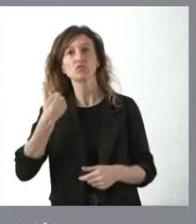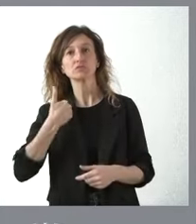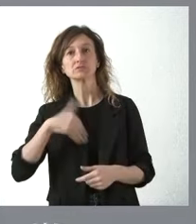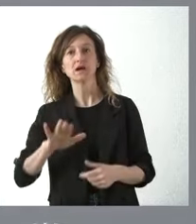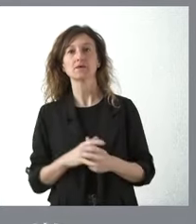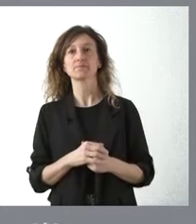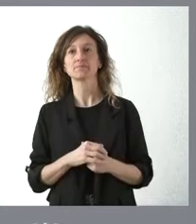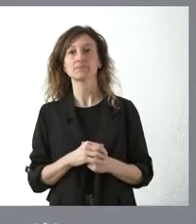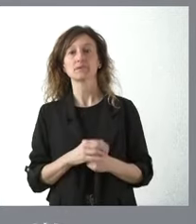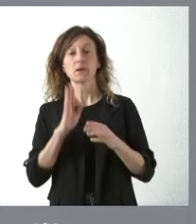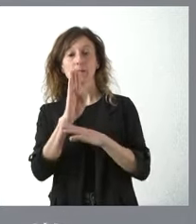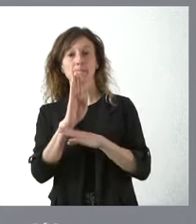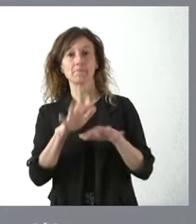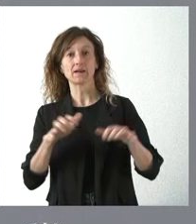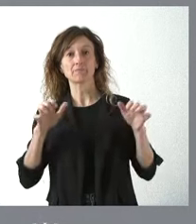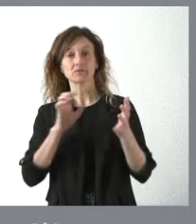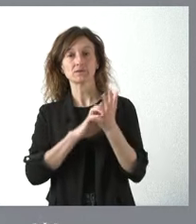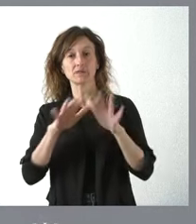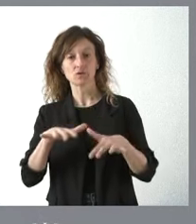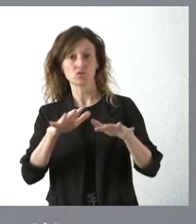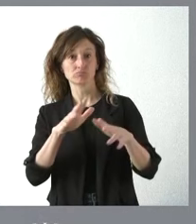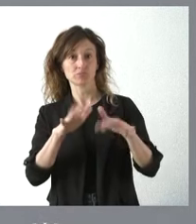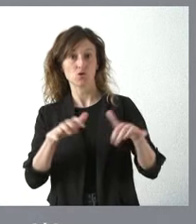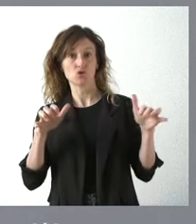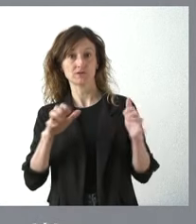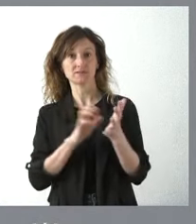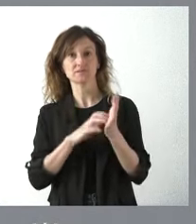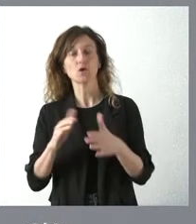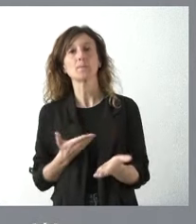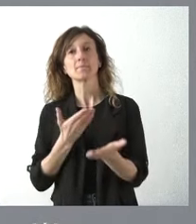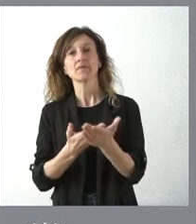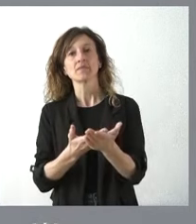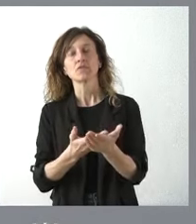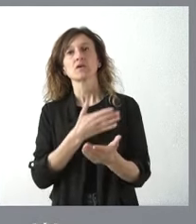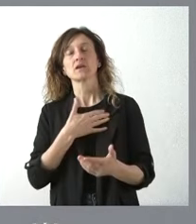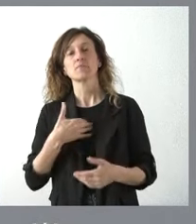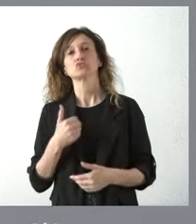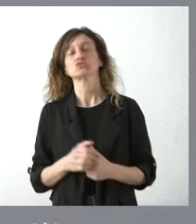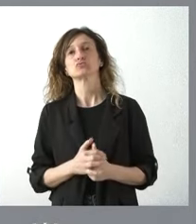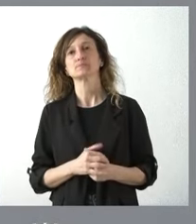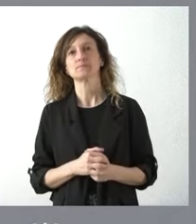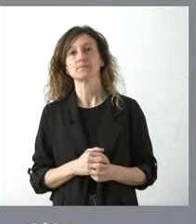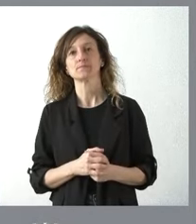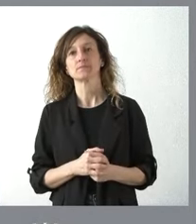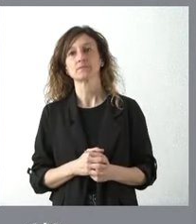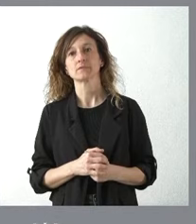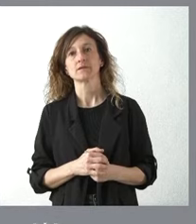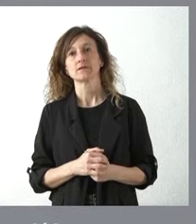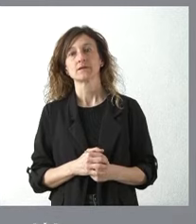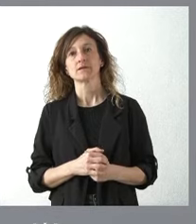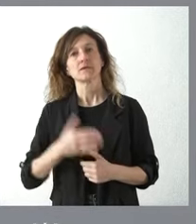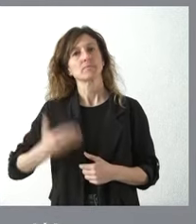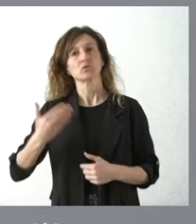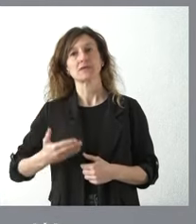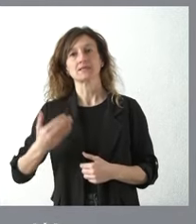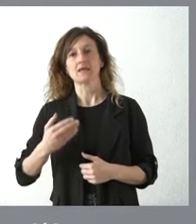al Parlamento de Castilla y León, a las Cortes de Castilla y León, la comparecencia de mitad de legislatura que